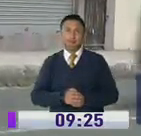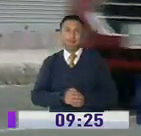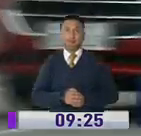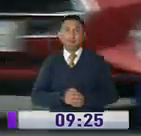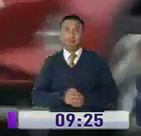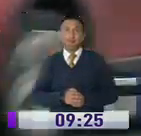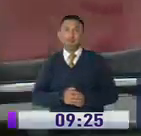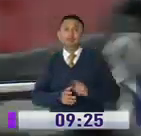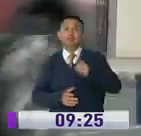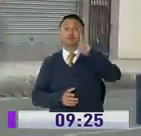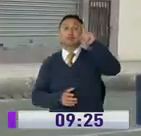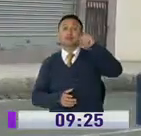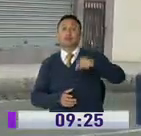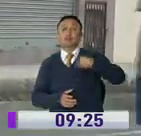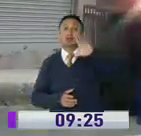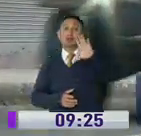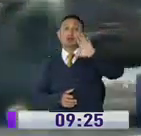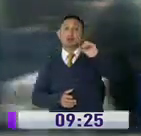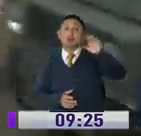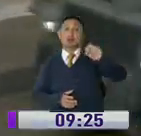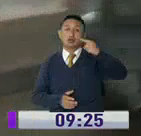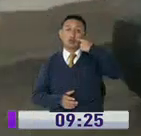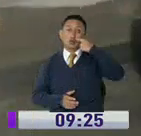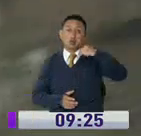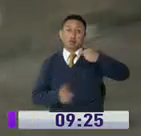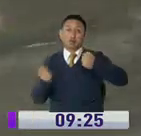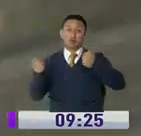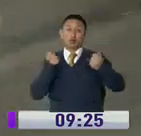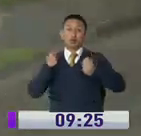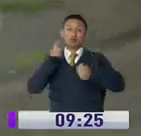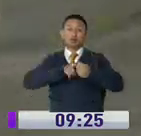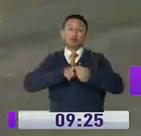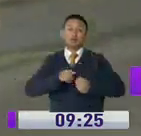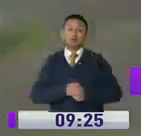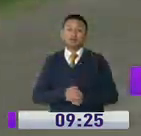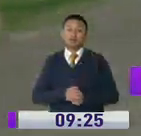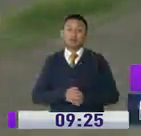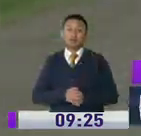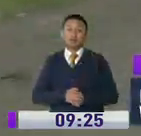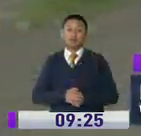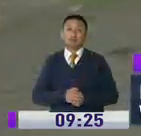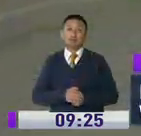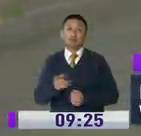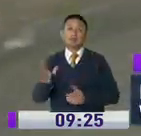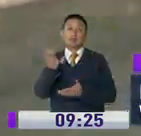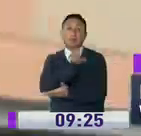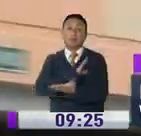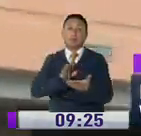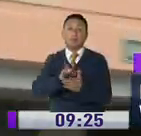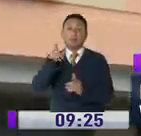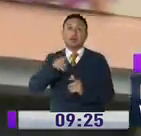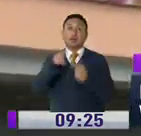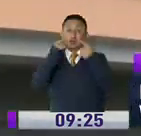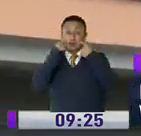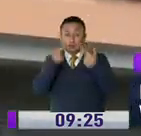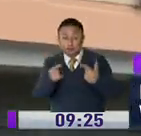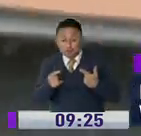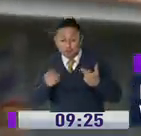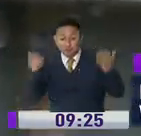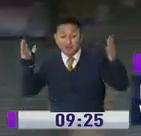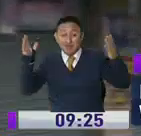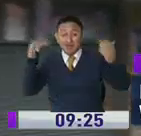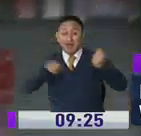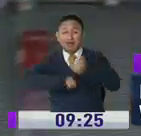Un total de 1.500 hombres realizan el control en el distrito metropolitano de Quito. Al pasar por los barrios la gente sale a las ventanas para